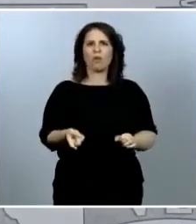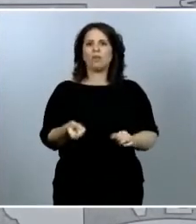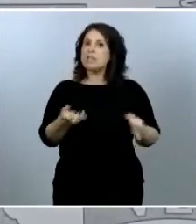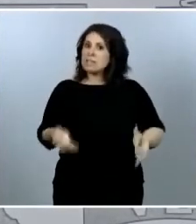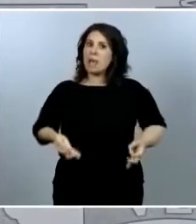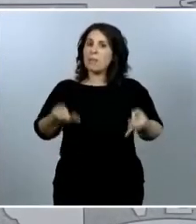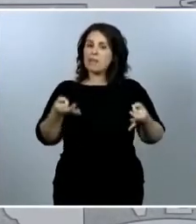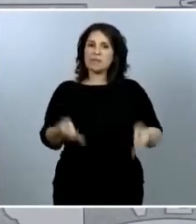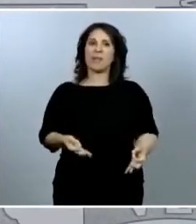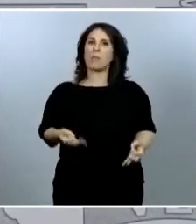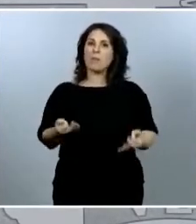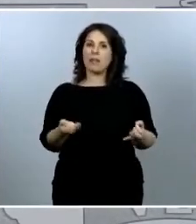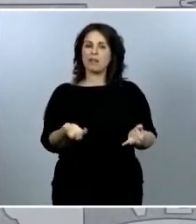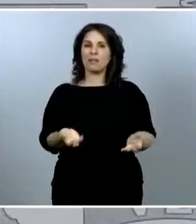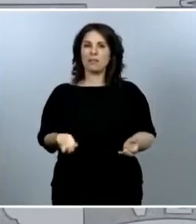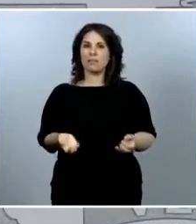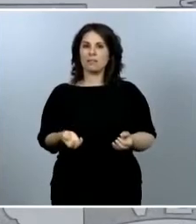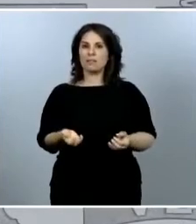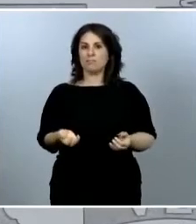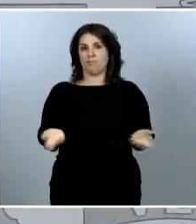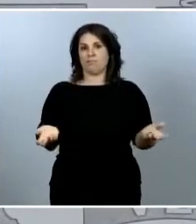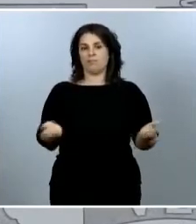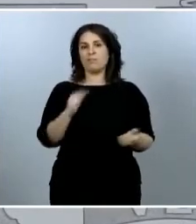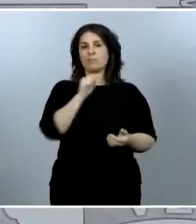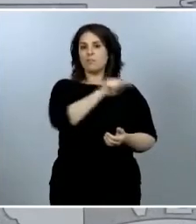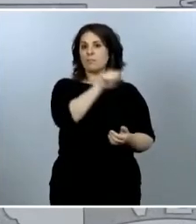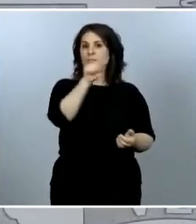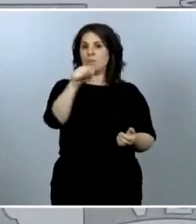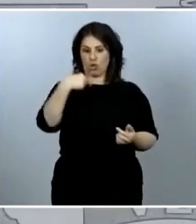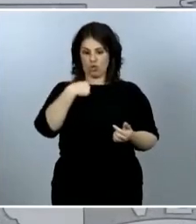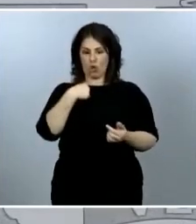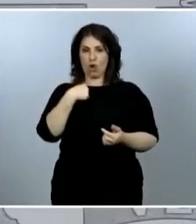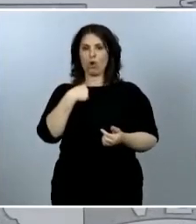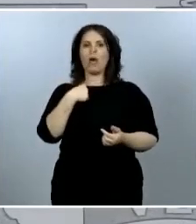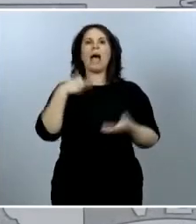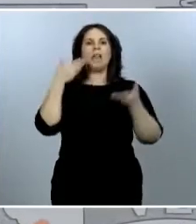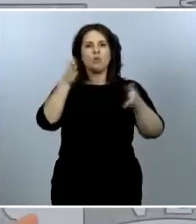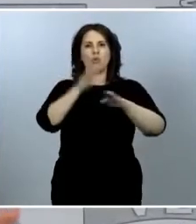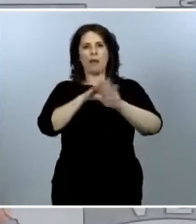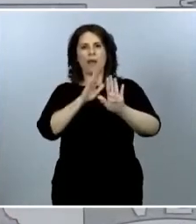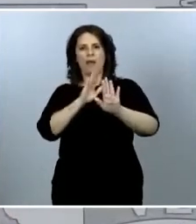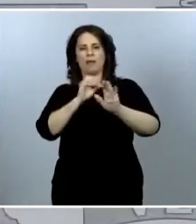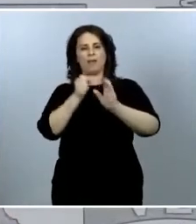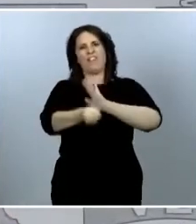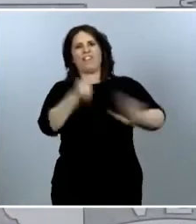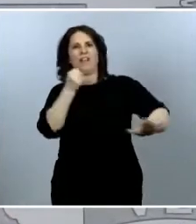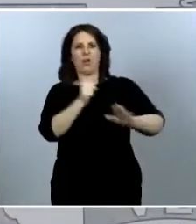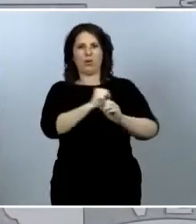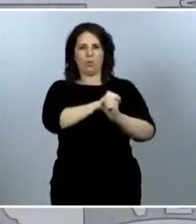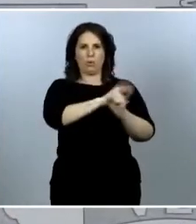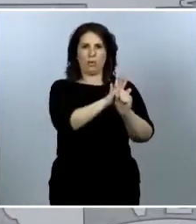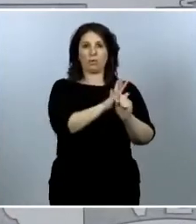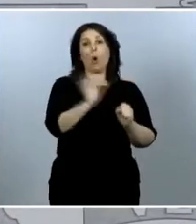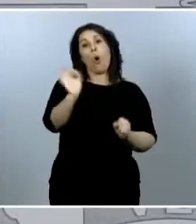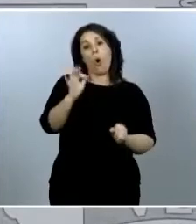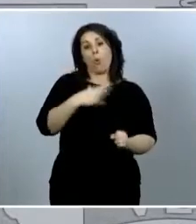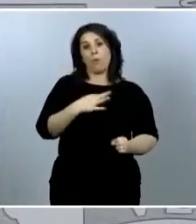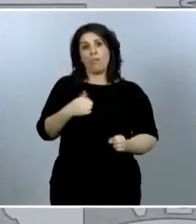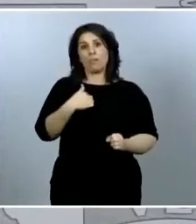ser una barrera contra el virus, lo hemos aprendido a lo largo de esta pandemia, o también puede ser un agente propagador de la infección.